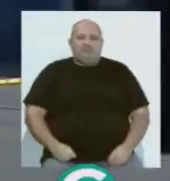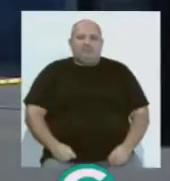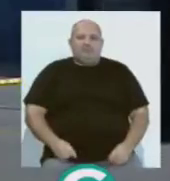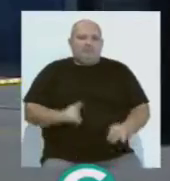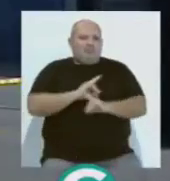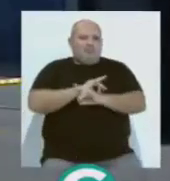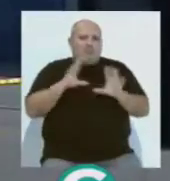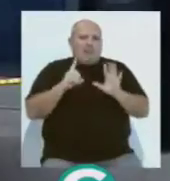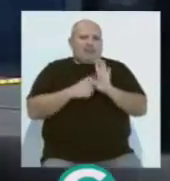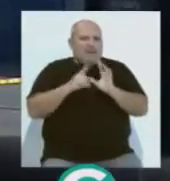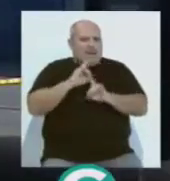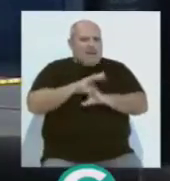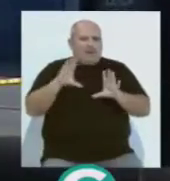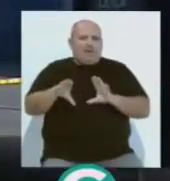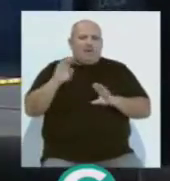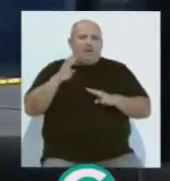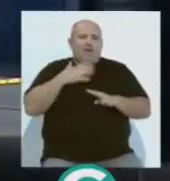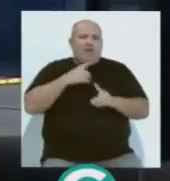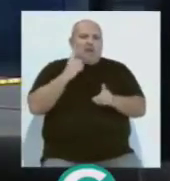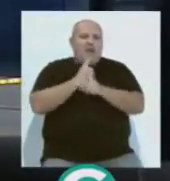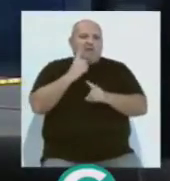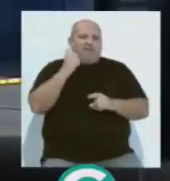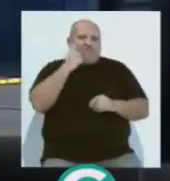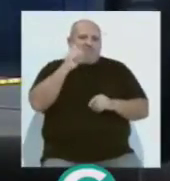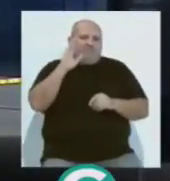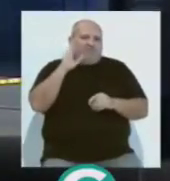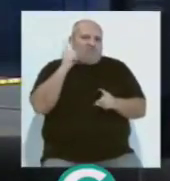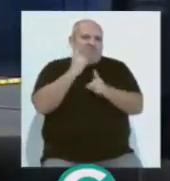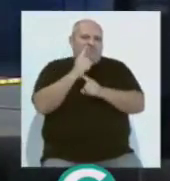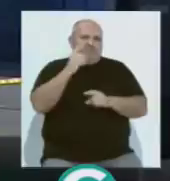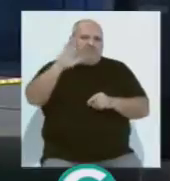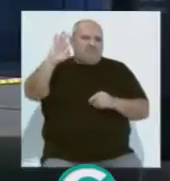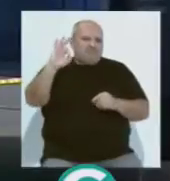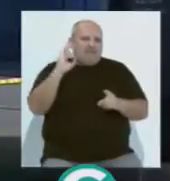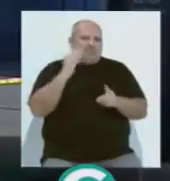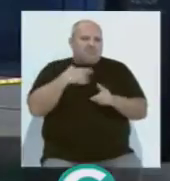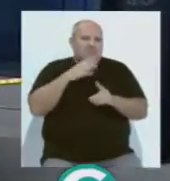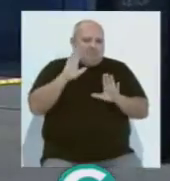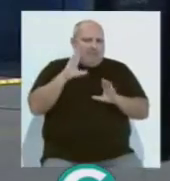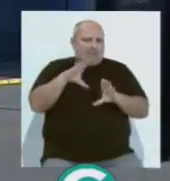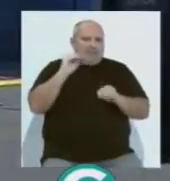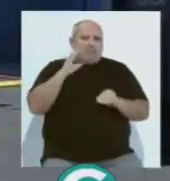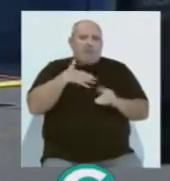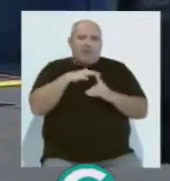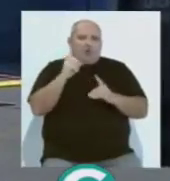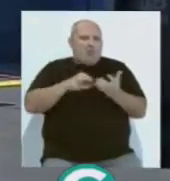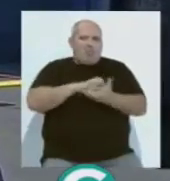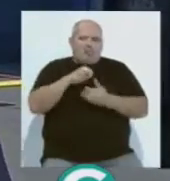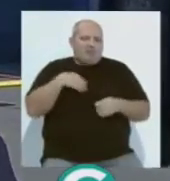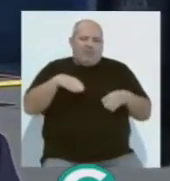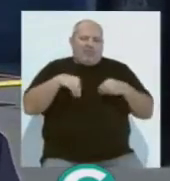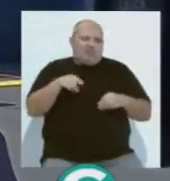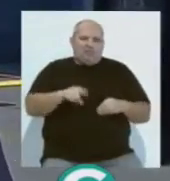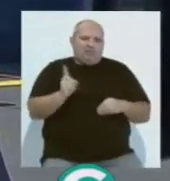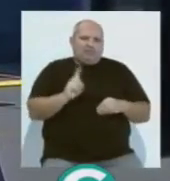que es muy legítimo que haya un movimiento antifascista que no esté conforme con los resultados electorales. Pero la solución no está en violencia nunca. La solución